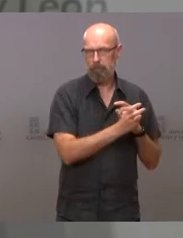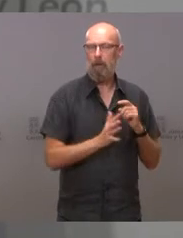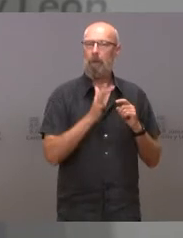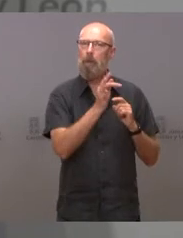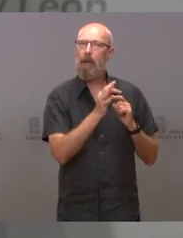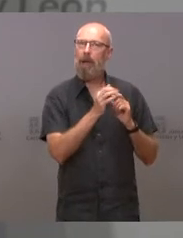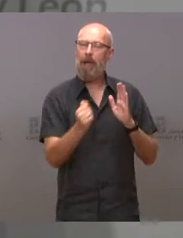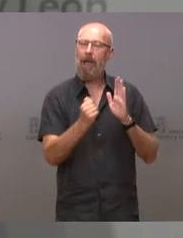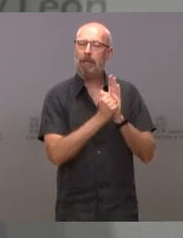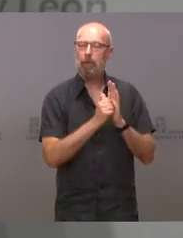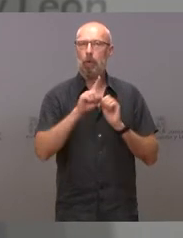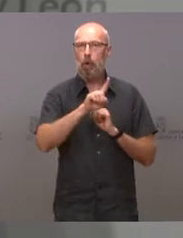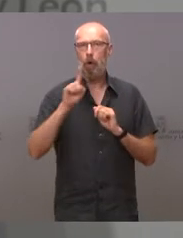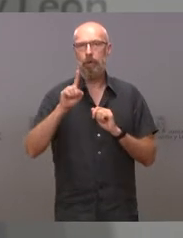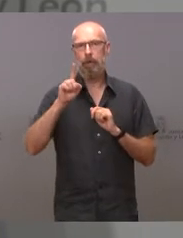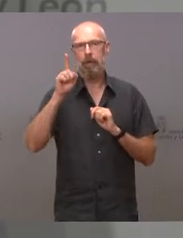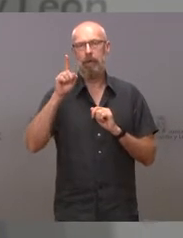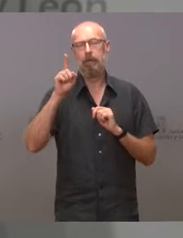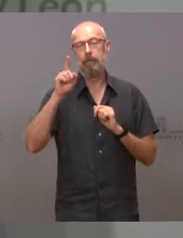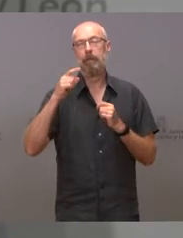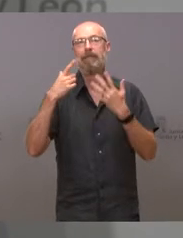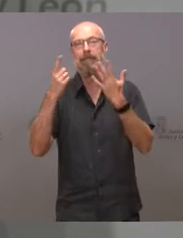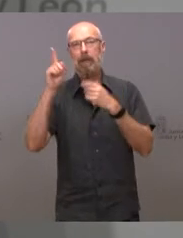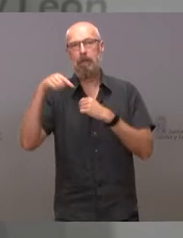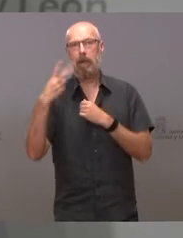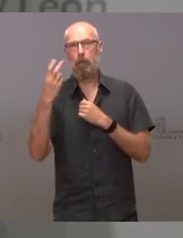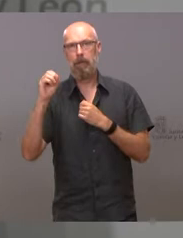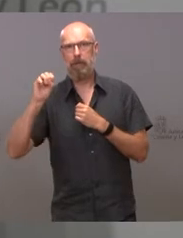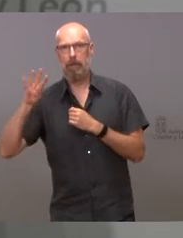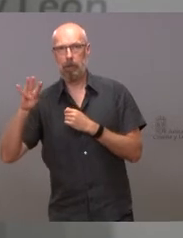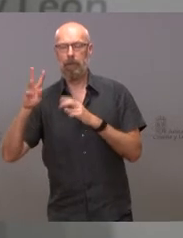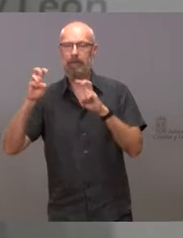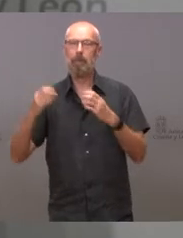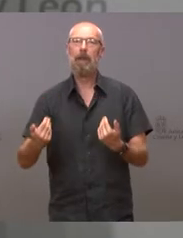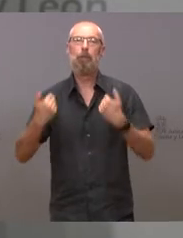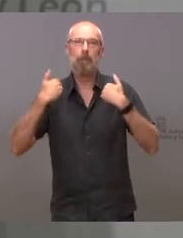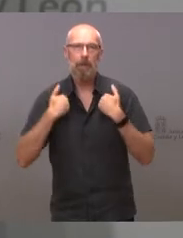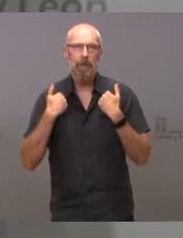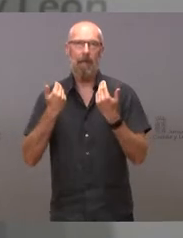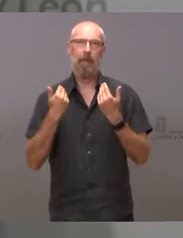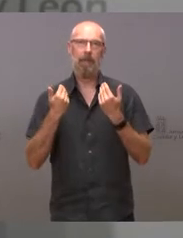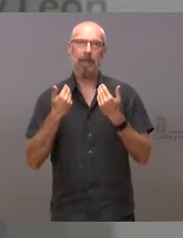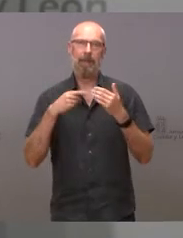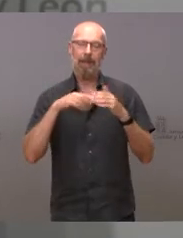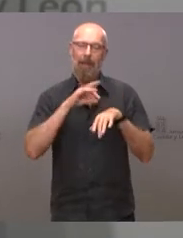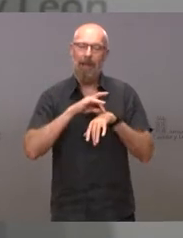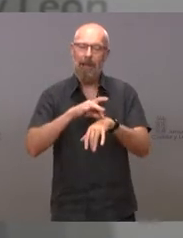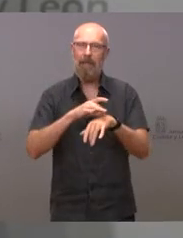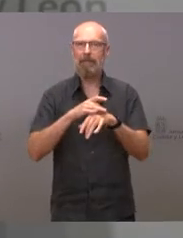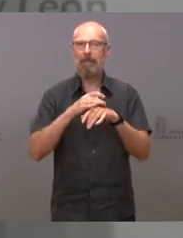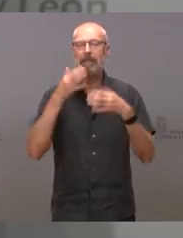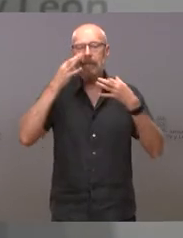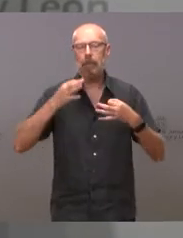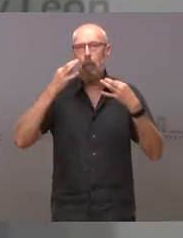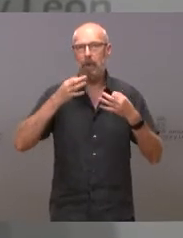artículo 11 de la Ley 6.2014, en lo referente a las obligaciones y responsabilidades de los distintos agentes de seguridad industrial.